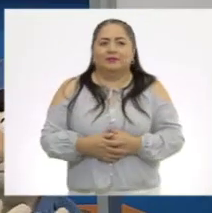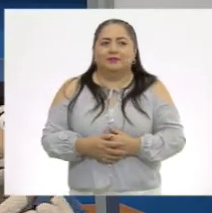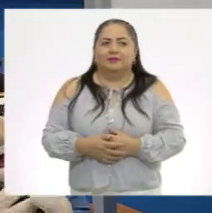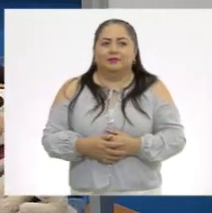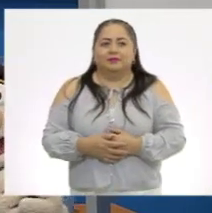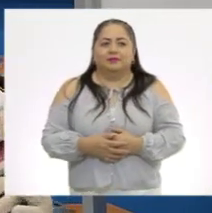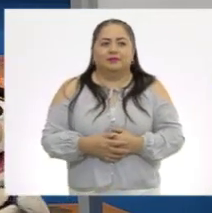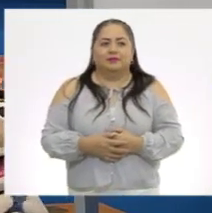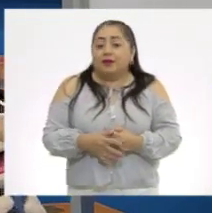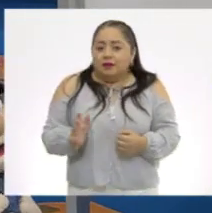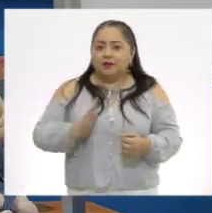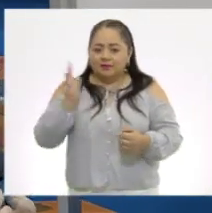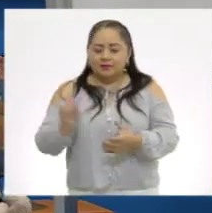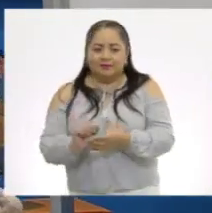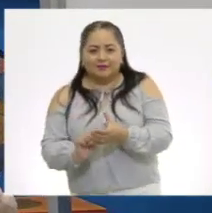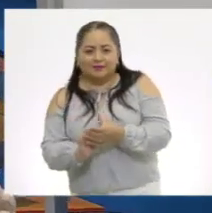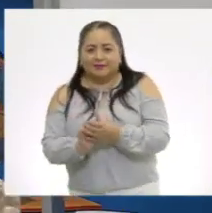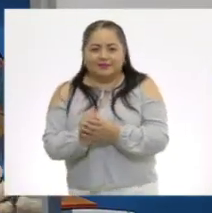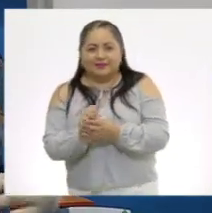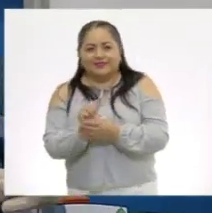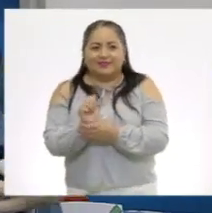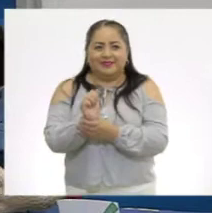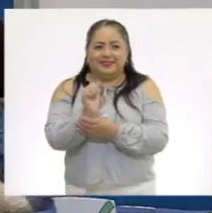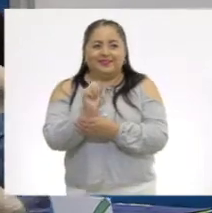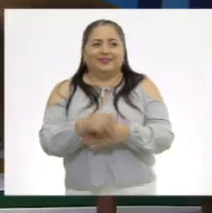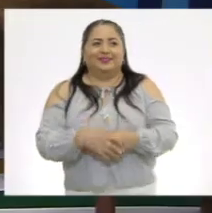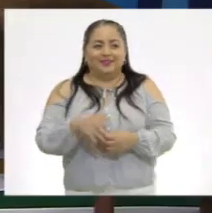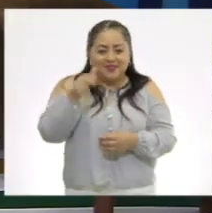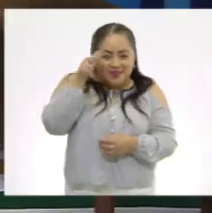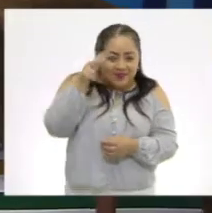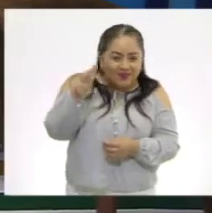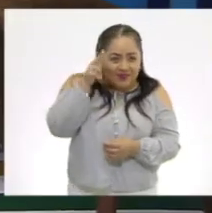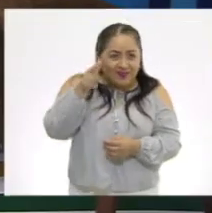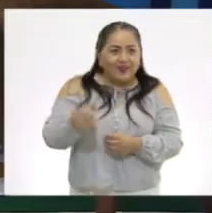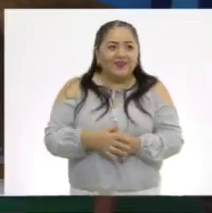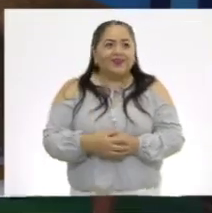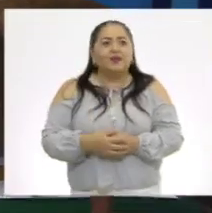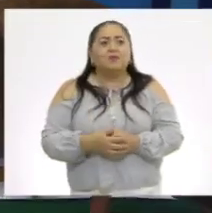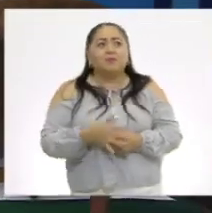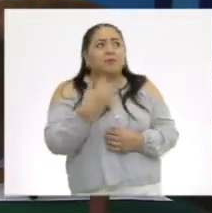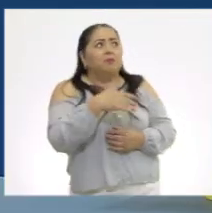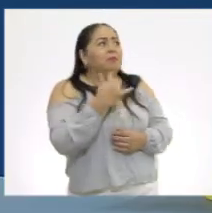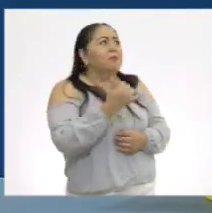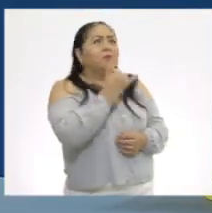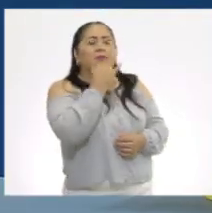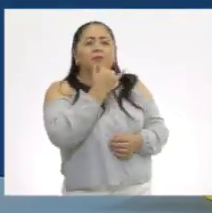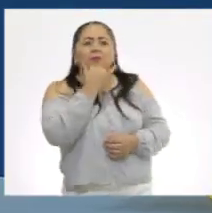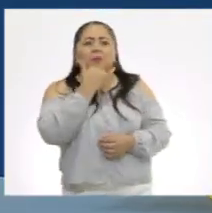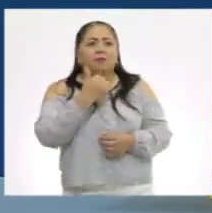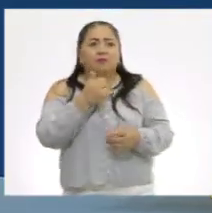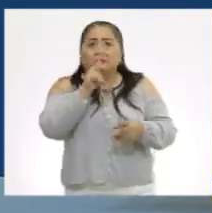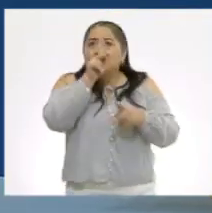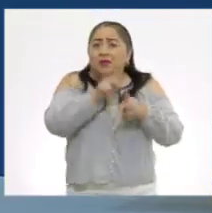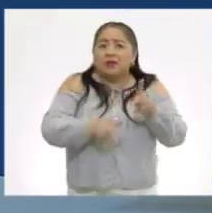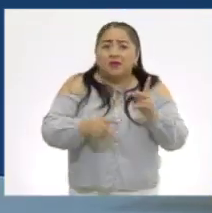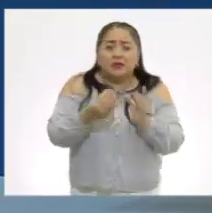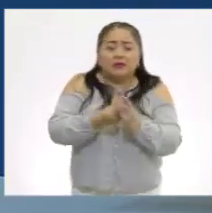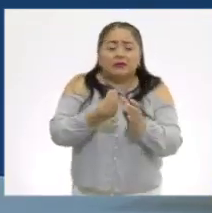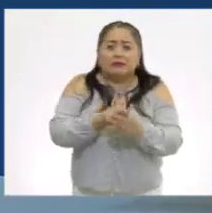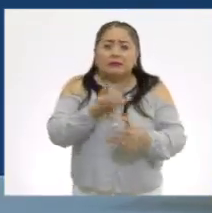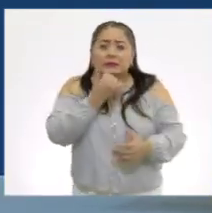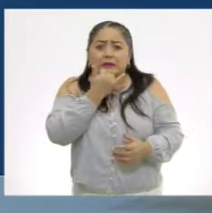algo, un suspiro. ¡Uy! ¡Hola! Ay, perdón. Interrumpí la clase.